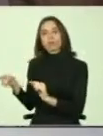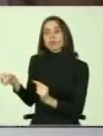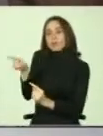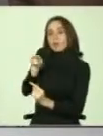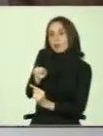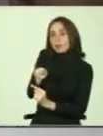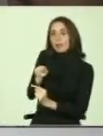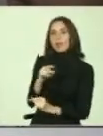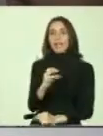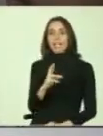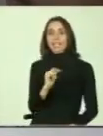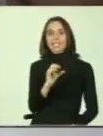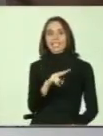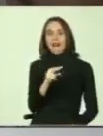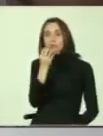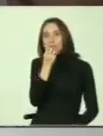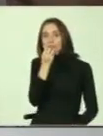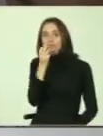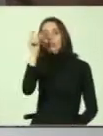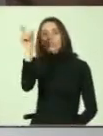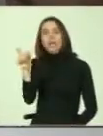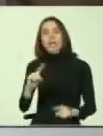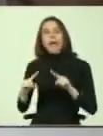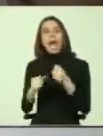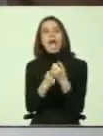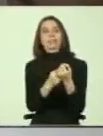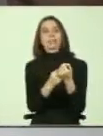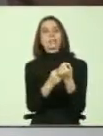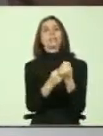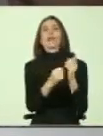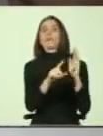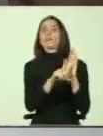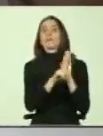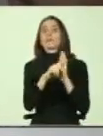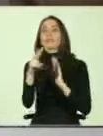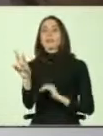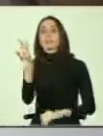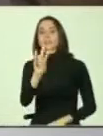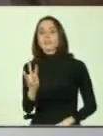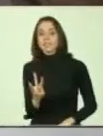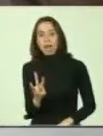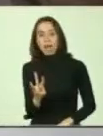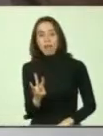continúa Christian Finsterbuch. Él es asesor jurídico del Cenadis.